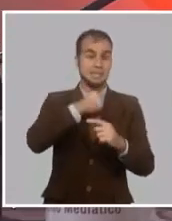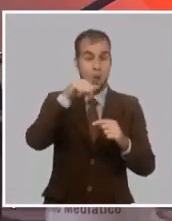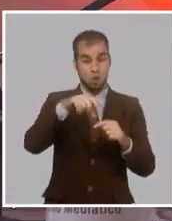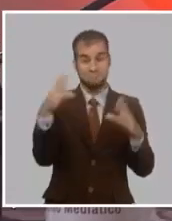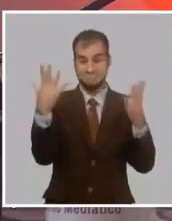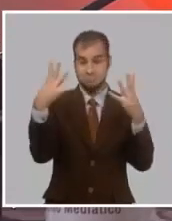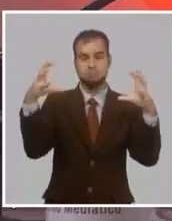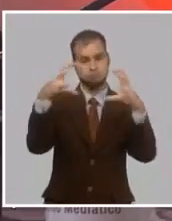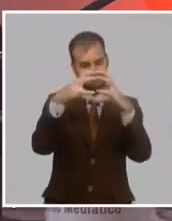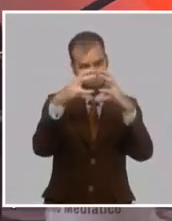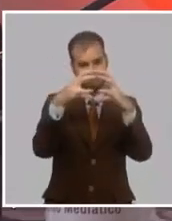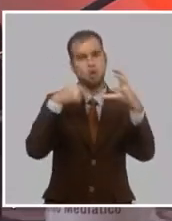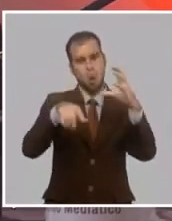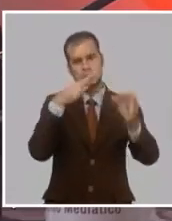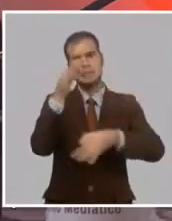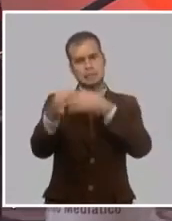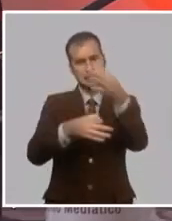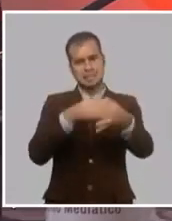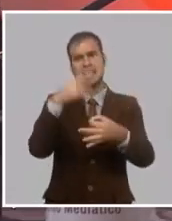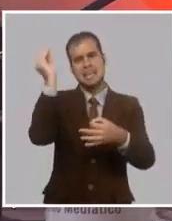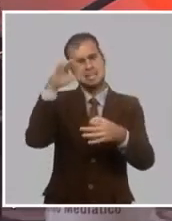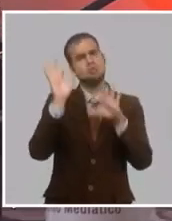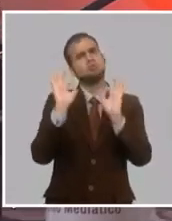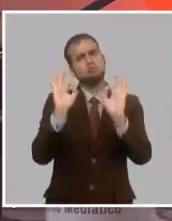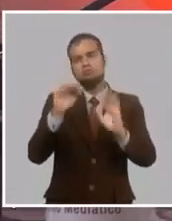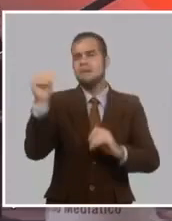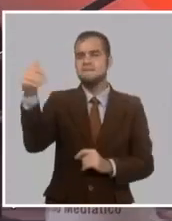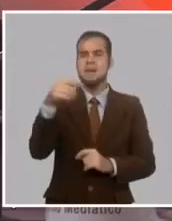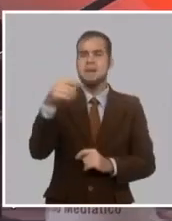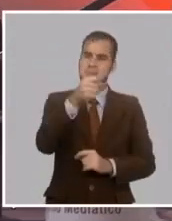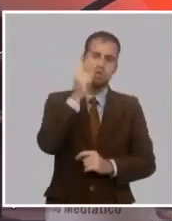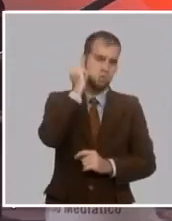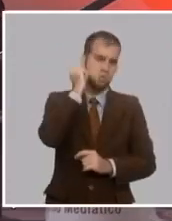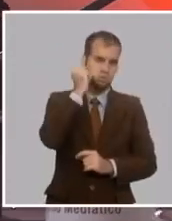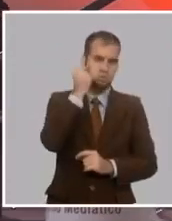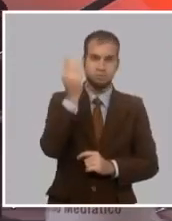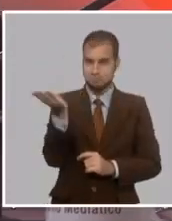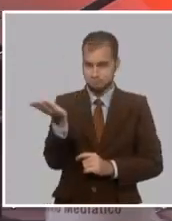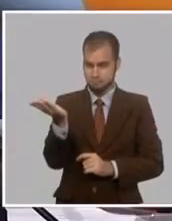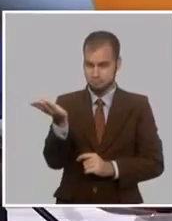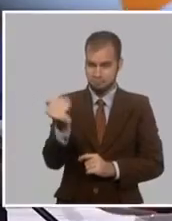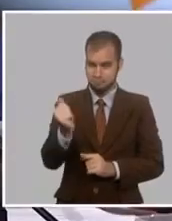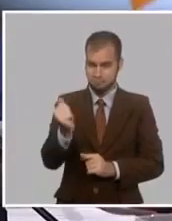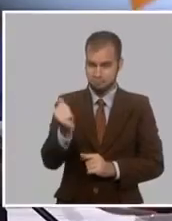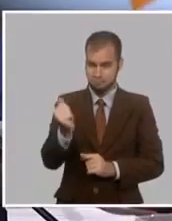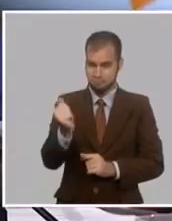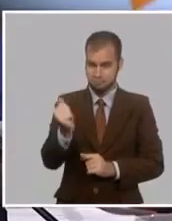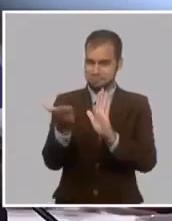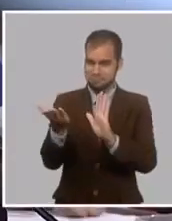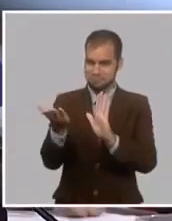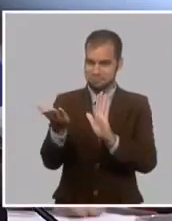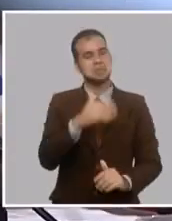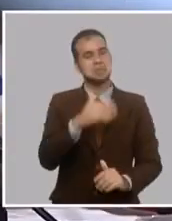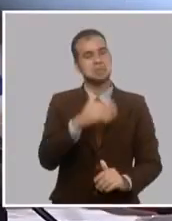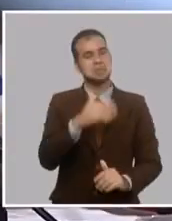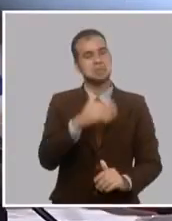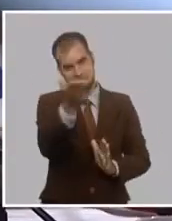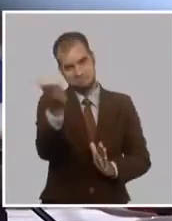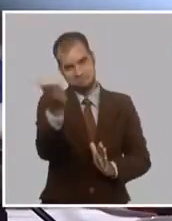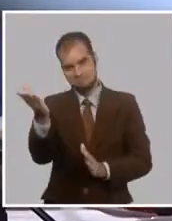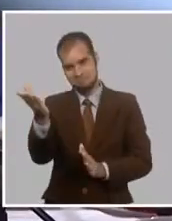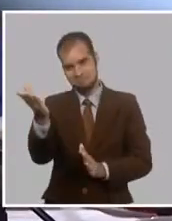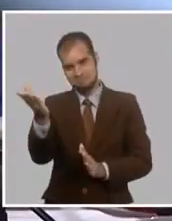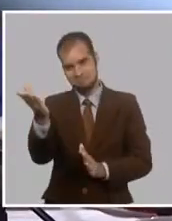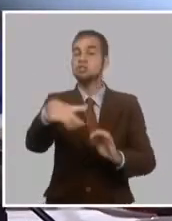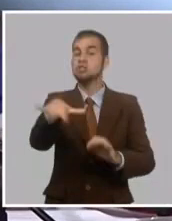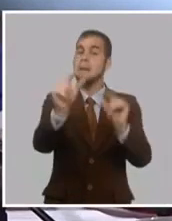placer de compartir como habitualmente con la periodista de Cuba Debate TV, Ana Álvarez Guerrero. Buenas tardes, Anita. Muy buenas tardes para ti y para todas las